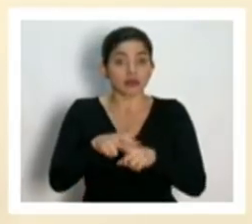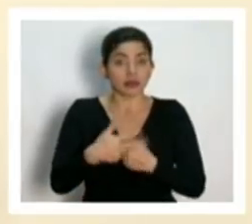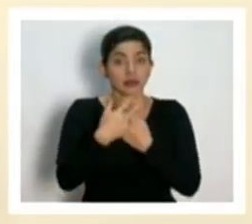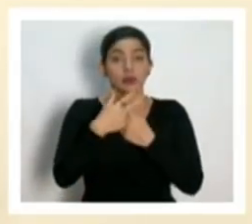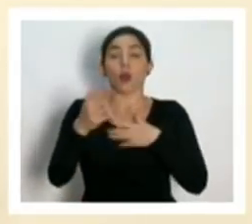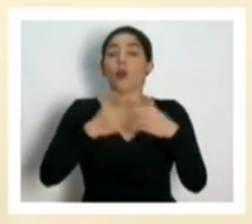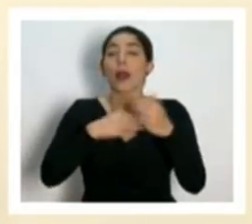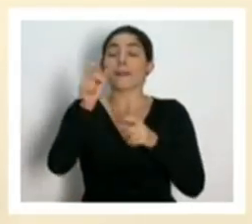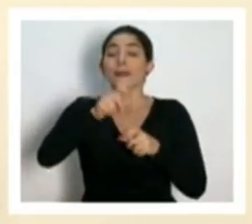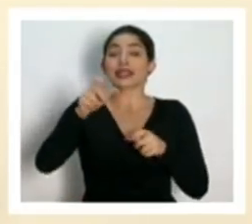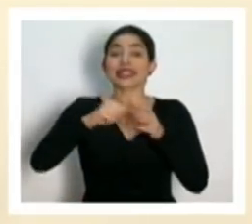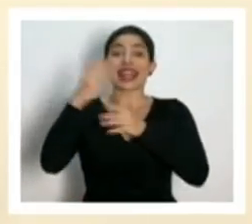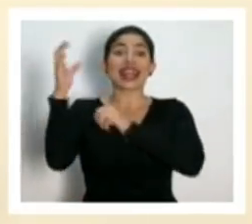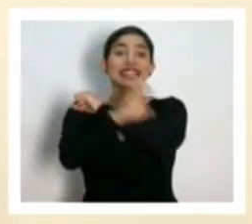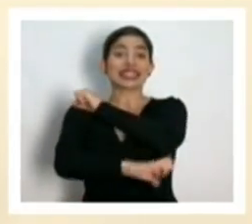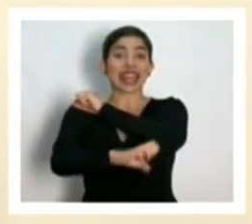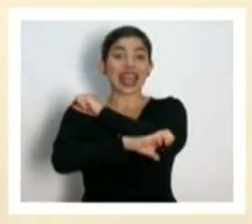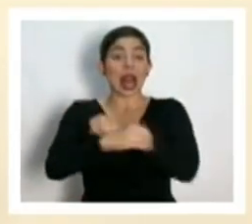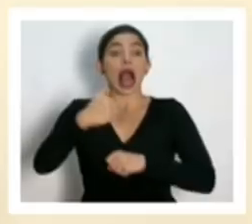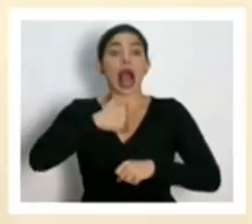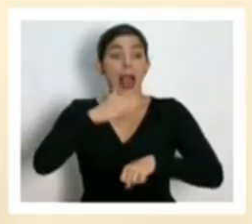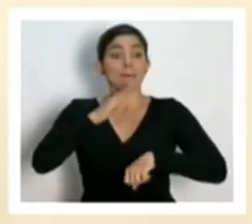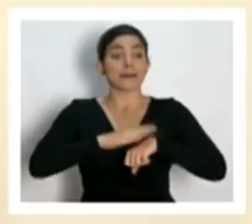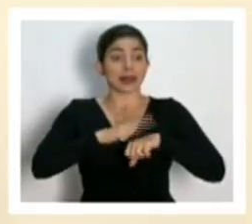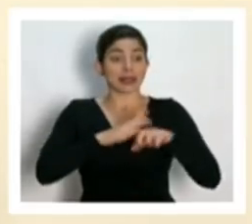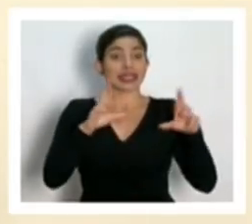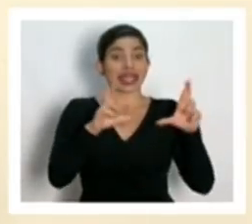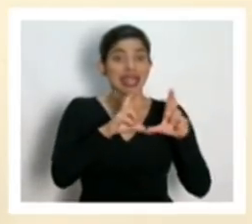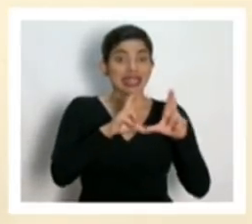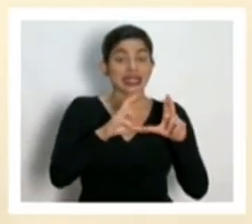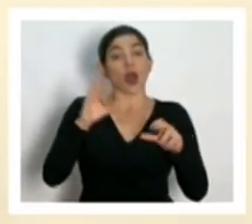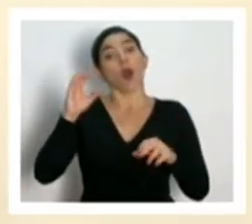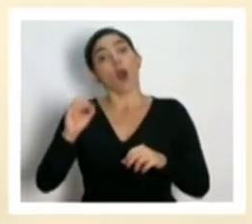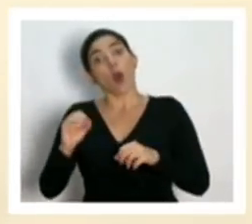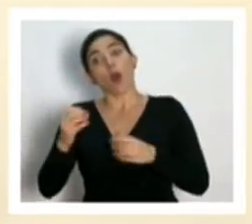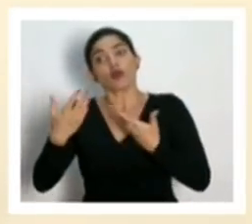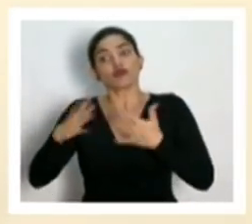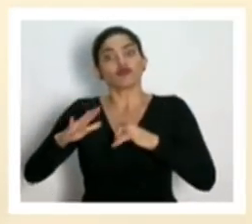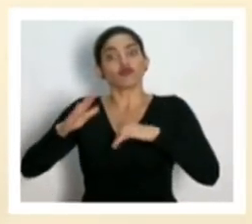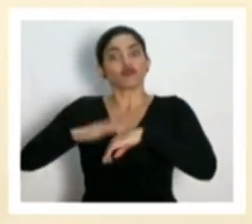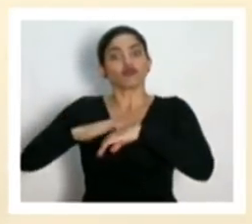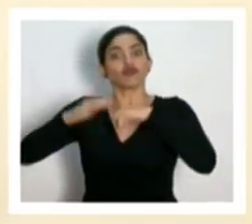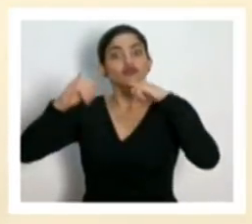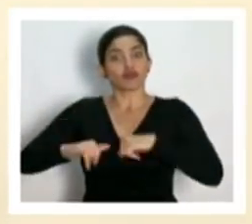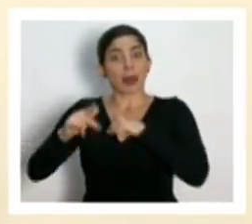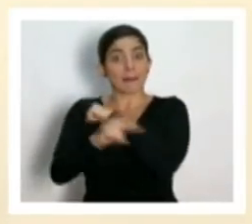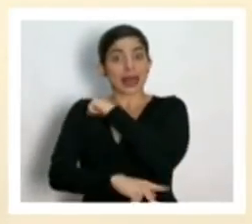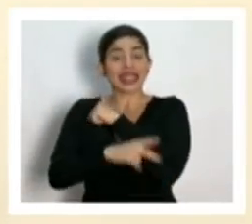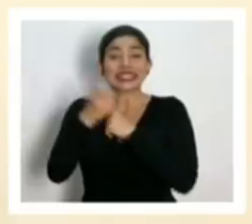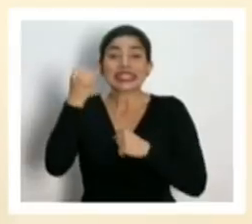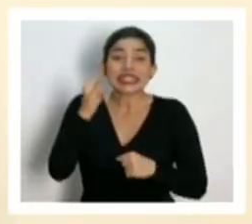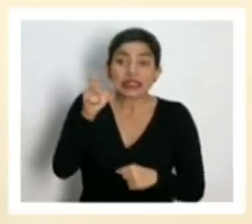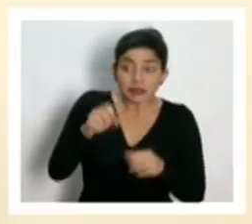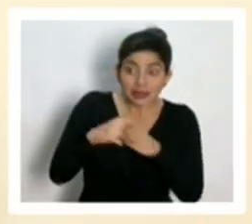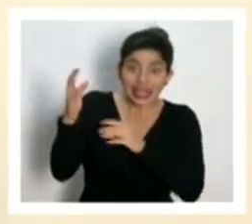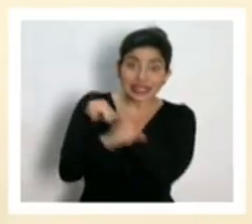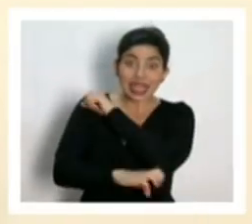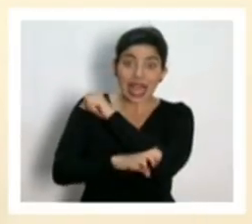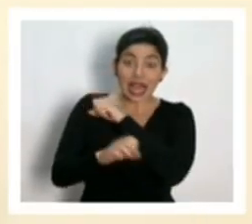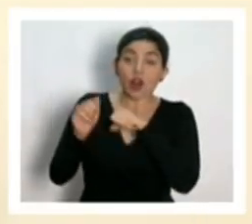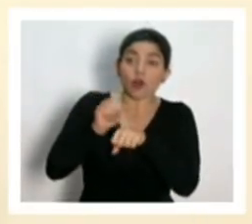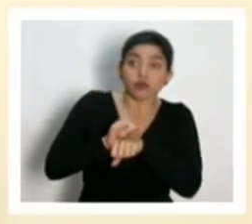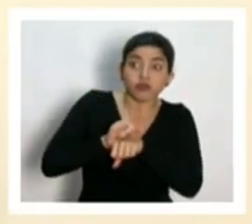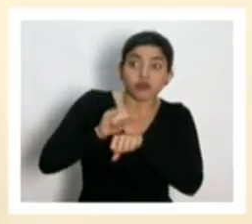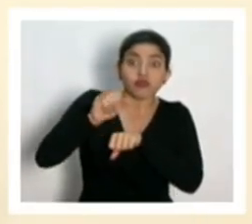extranjero, residente o con estatus regular en el país que abandone el territorio nacional,